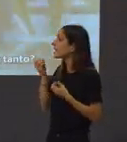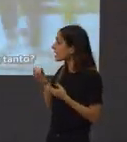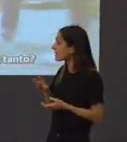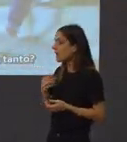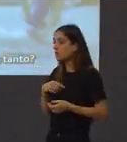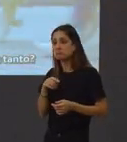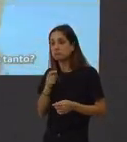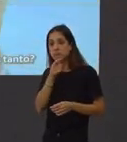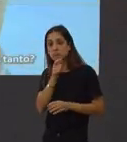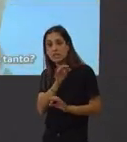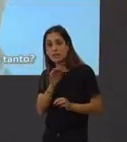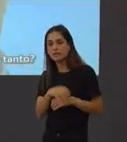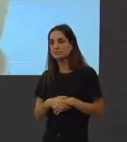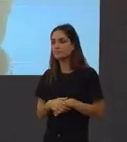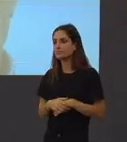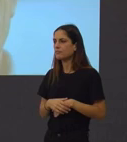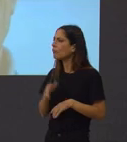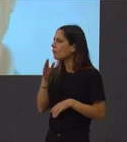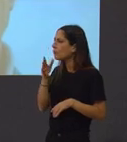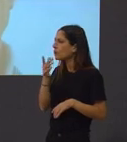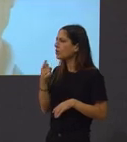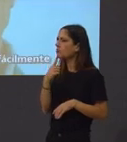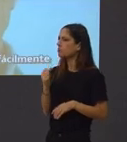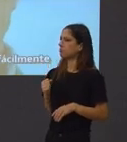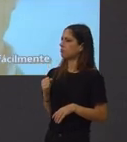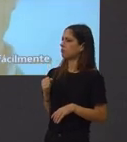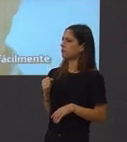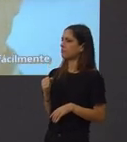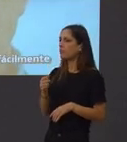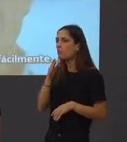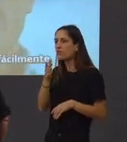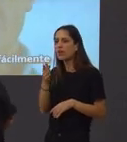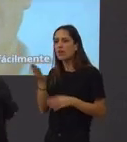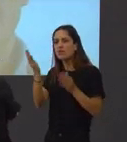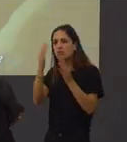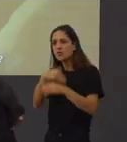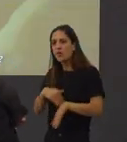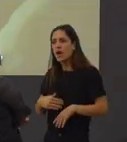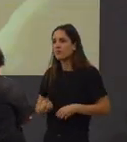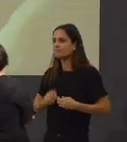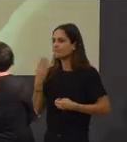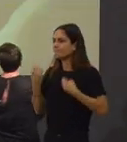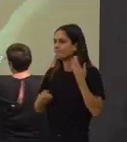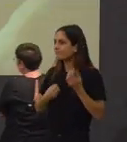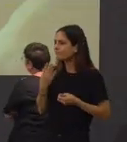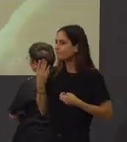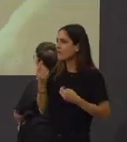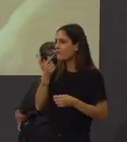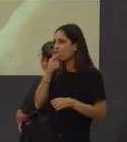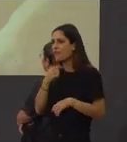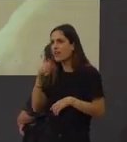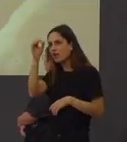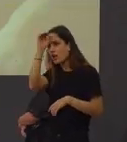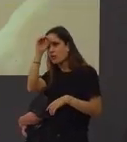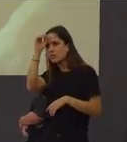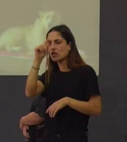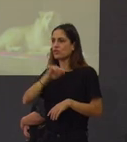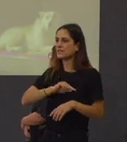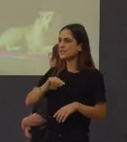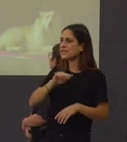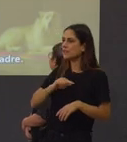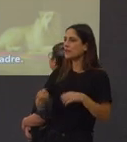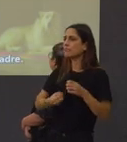Por que éramos tan cara adentro? Por que non sacábamos máis fácilmente o que pensábamos o que sentíamos?